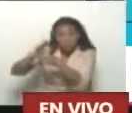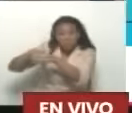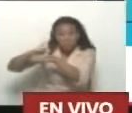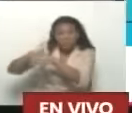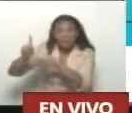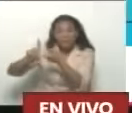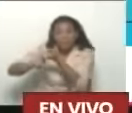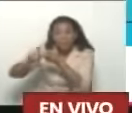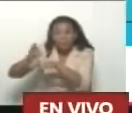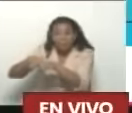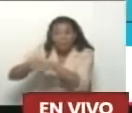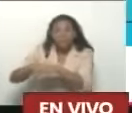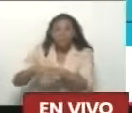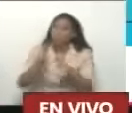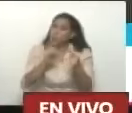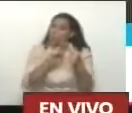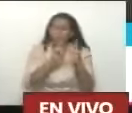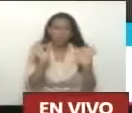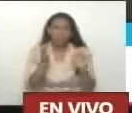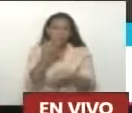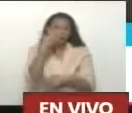No nos conocíamos